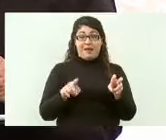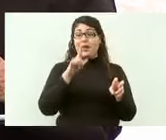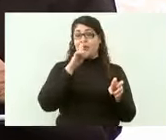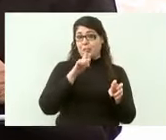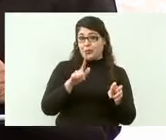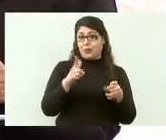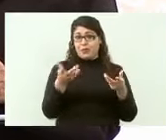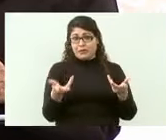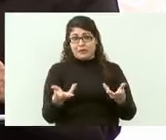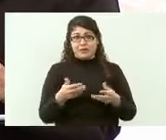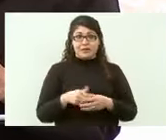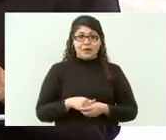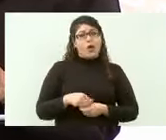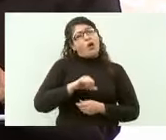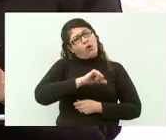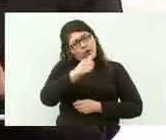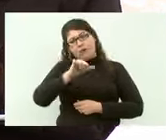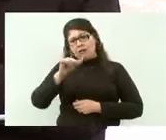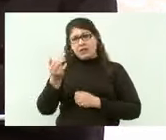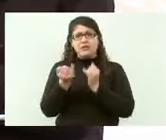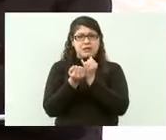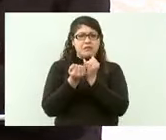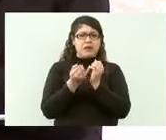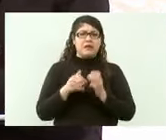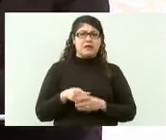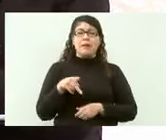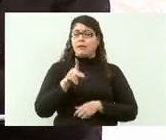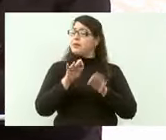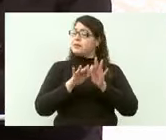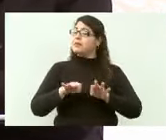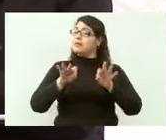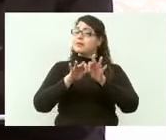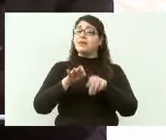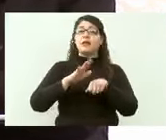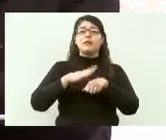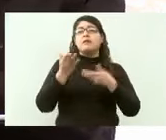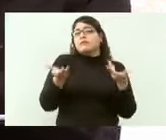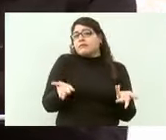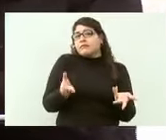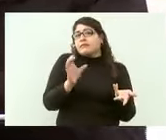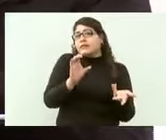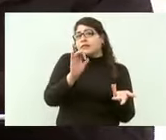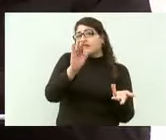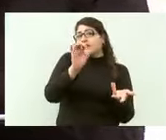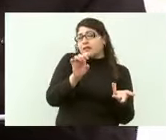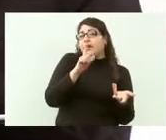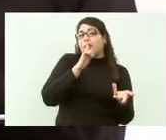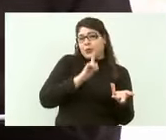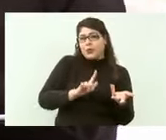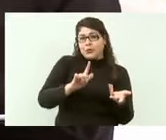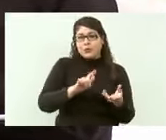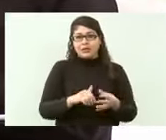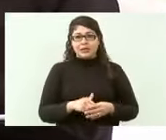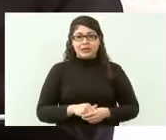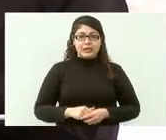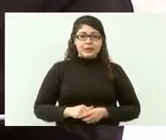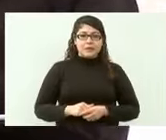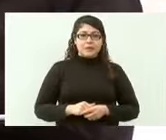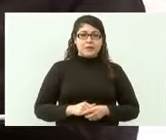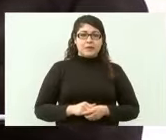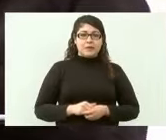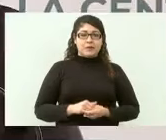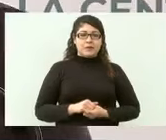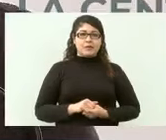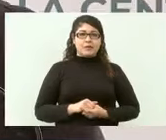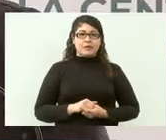y en otras, pero fundamentalmente en lo que tiene que ver con la política energética de